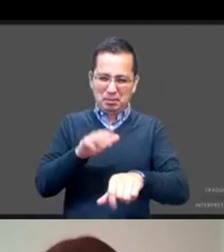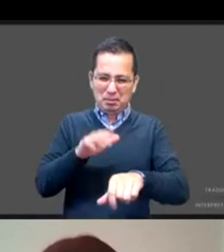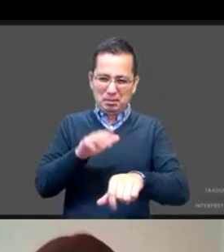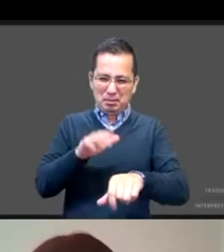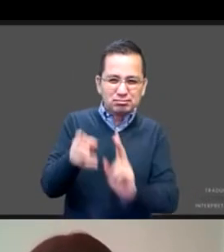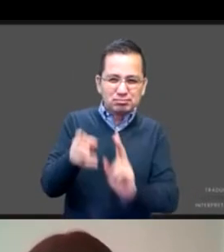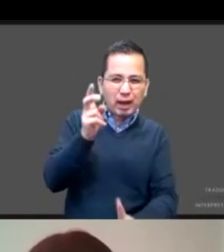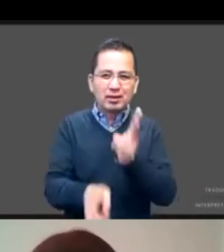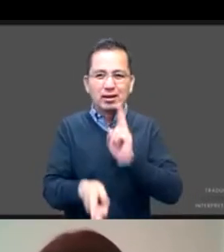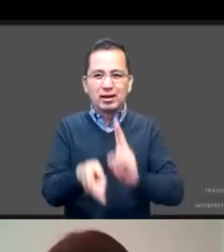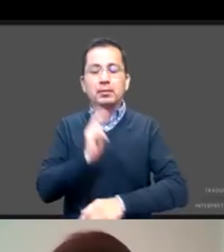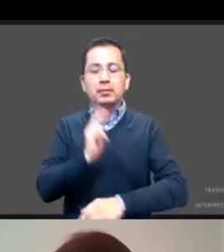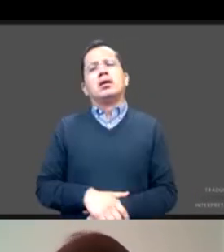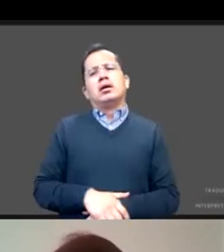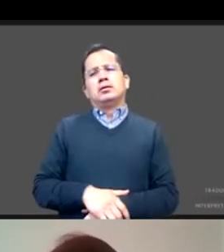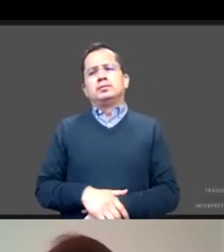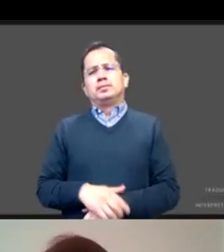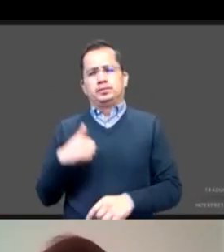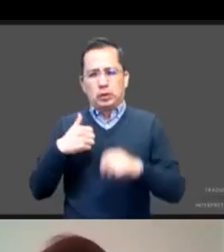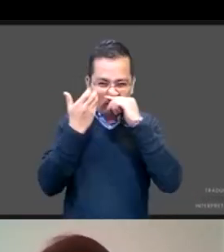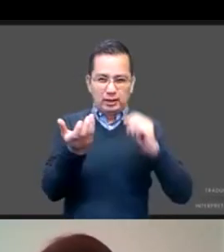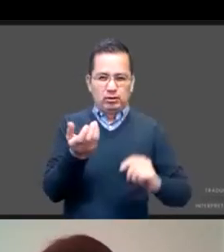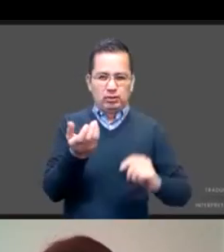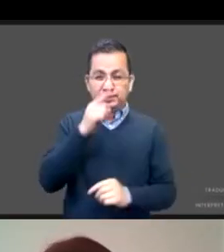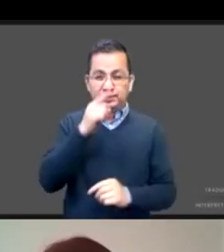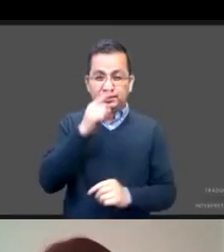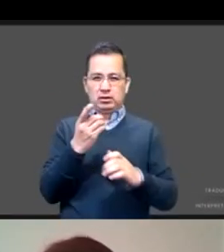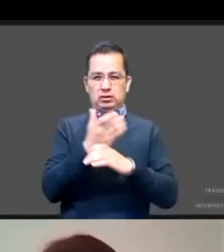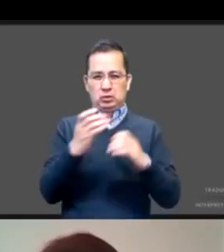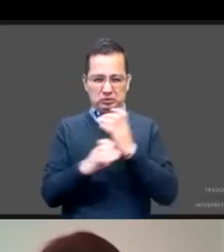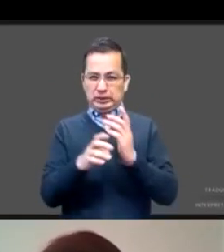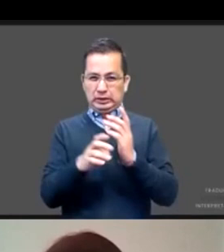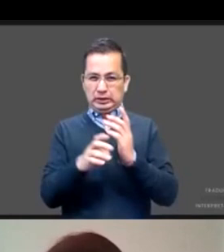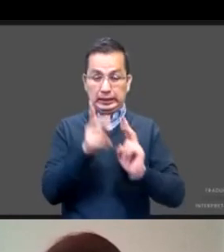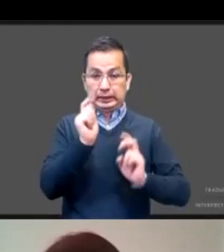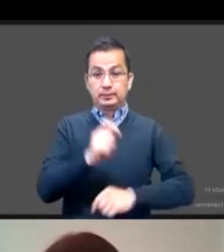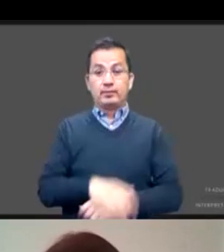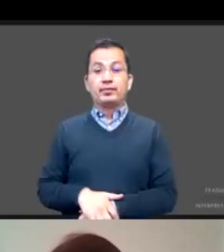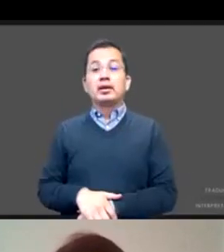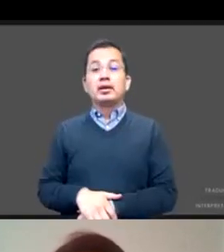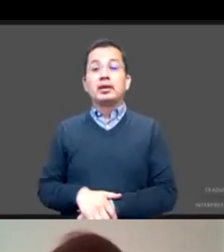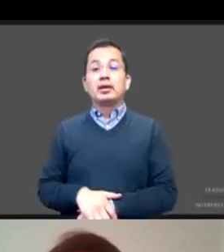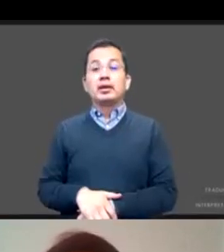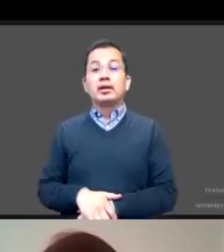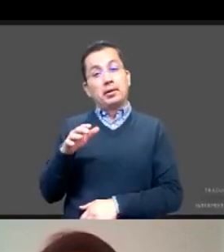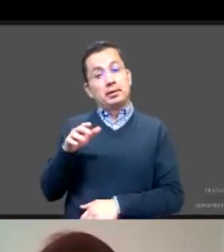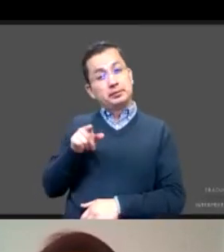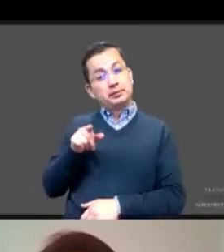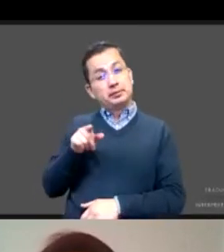nuestras panelistas, con las personas que están en el panel, que hay un buen grupo de personas del